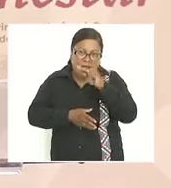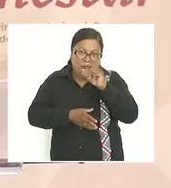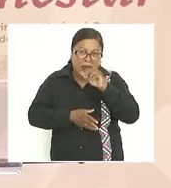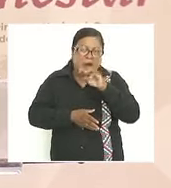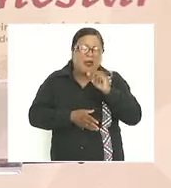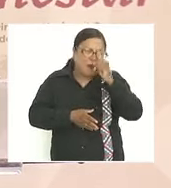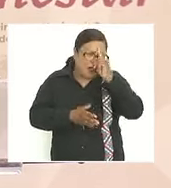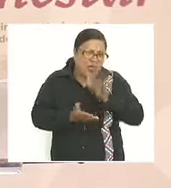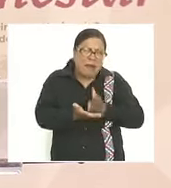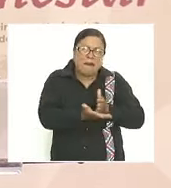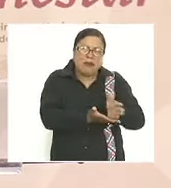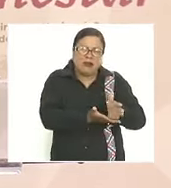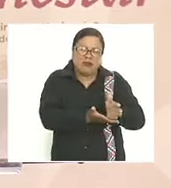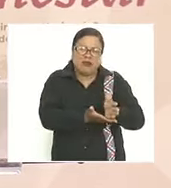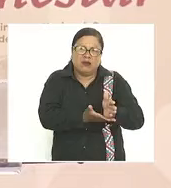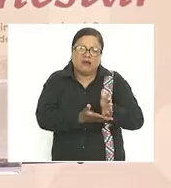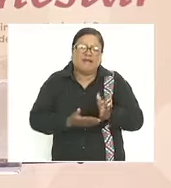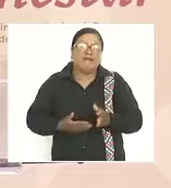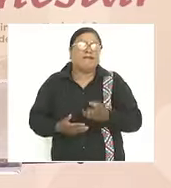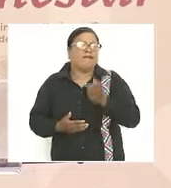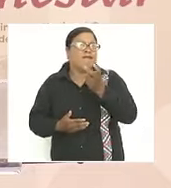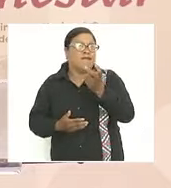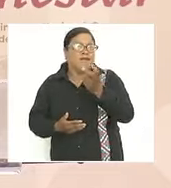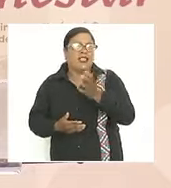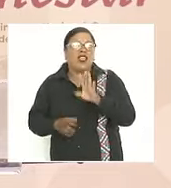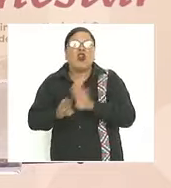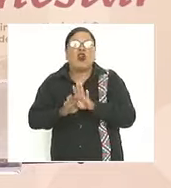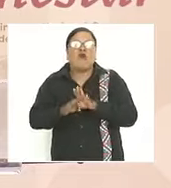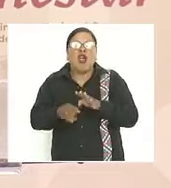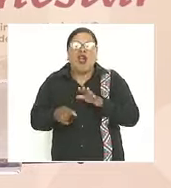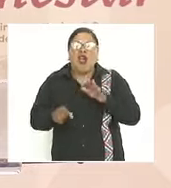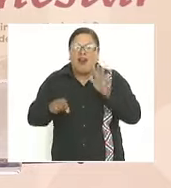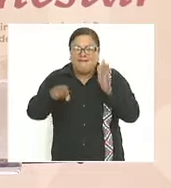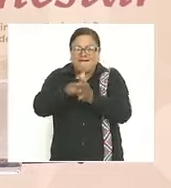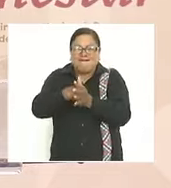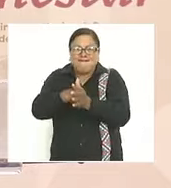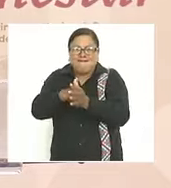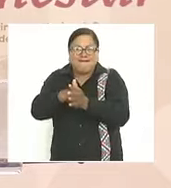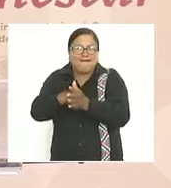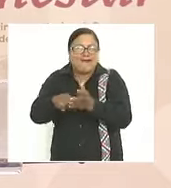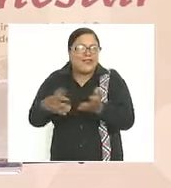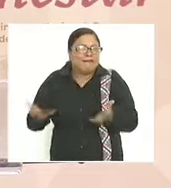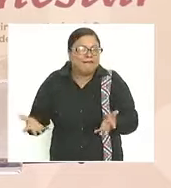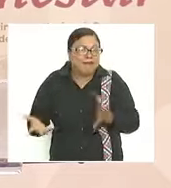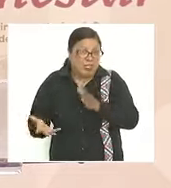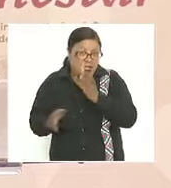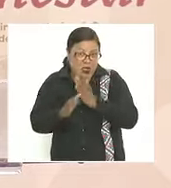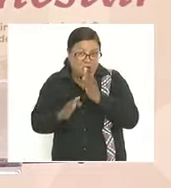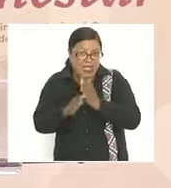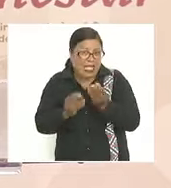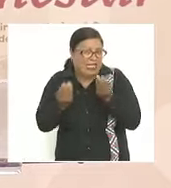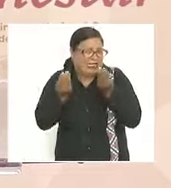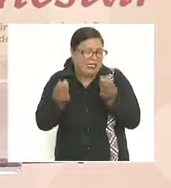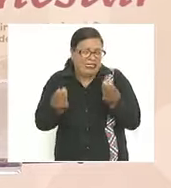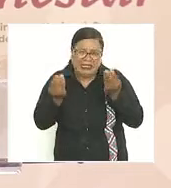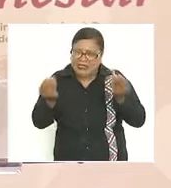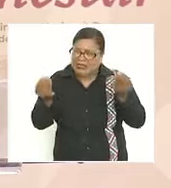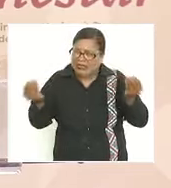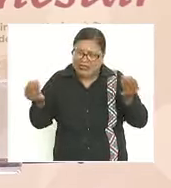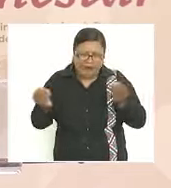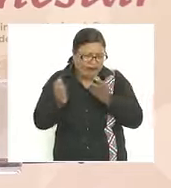atravesar y hay como un tapón ahorita hay cientos de barcos